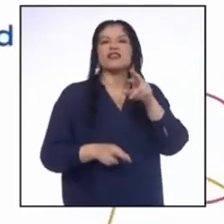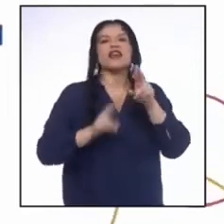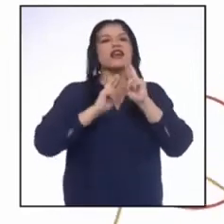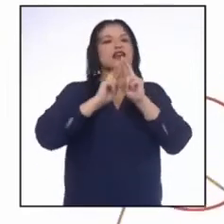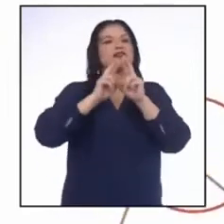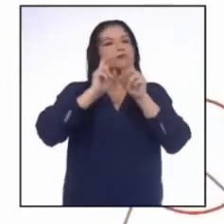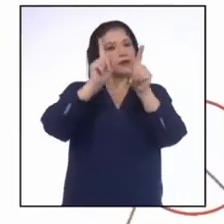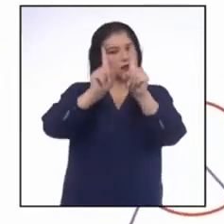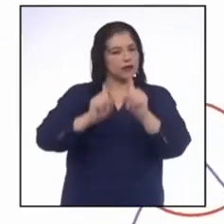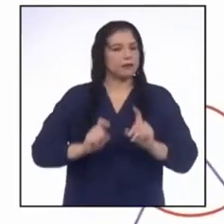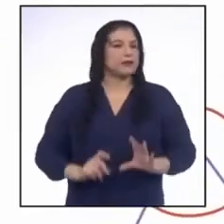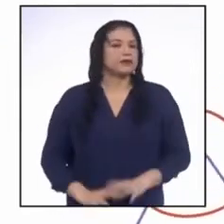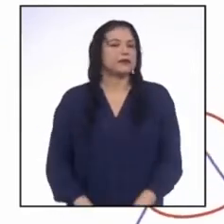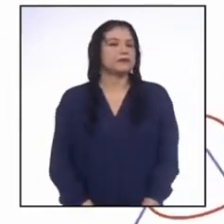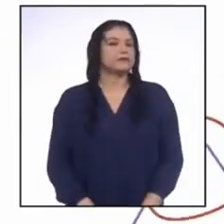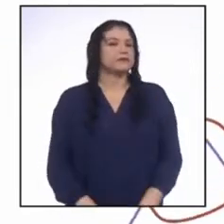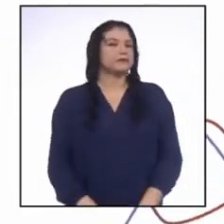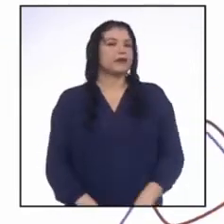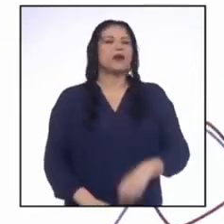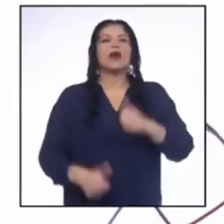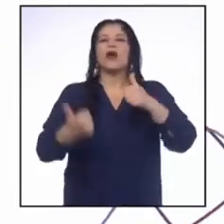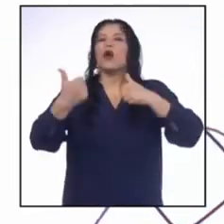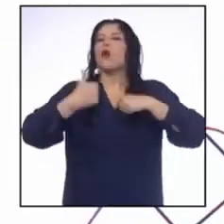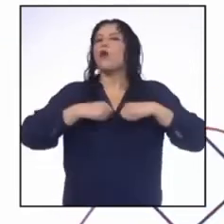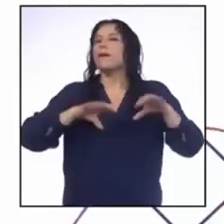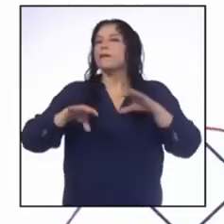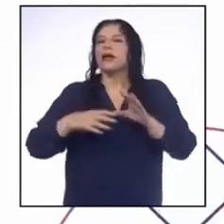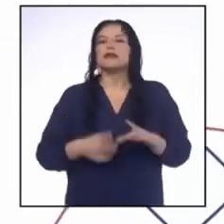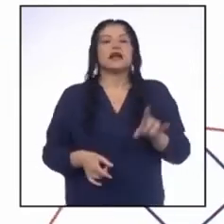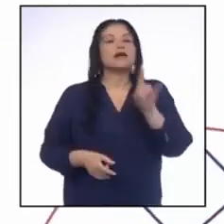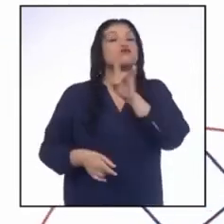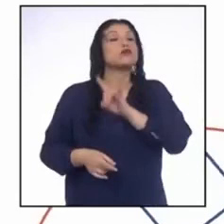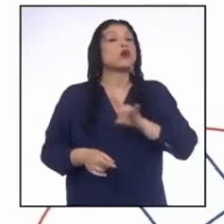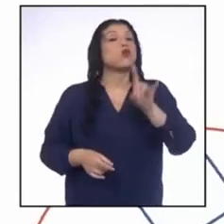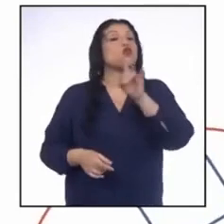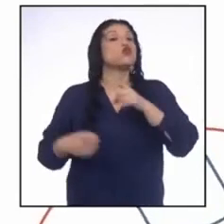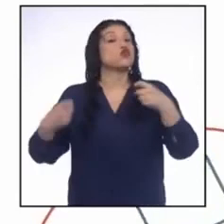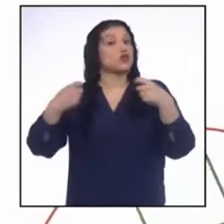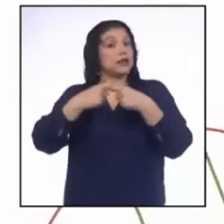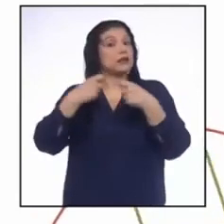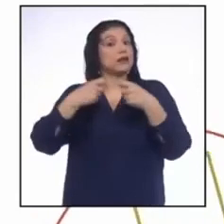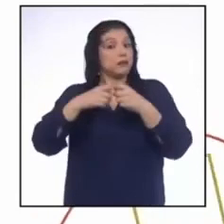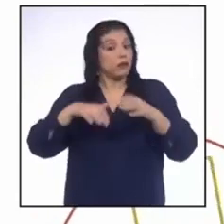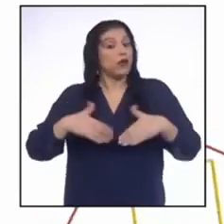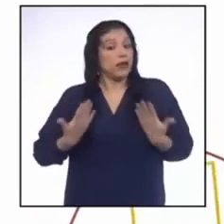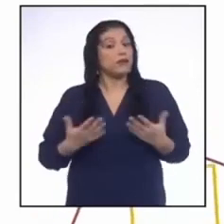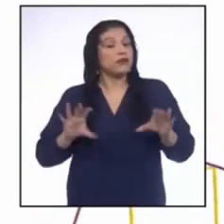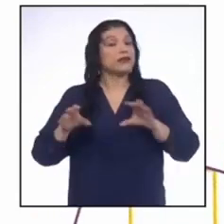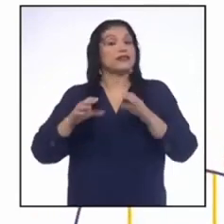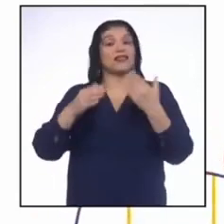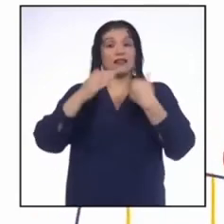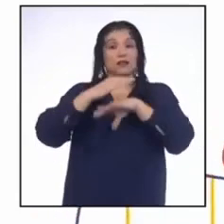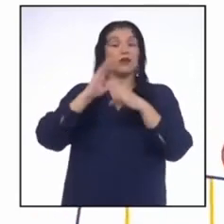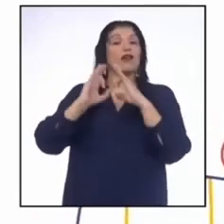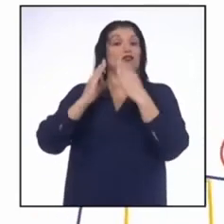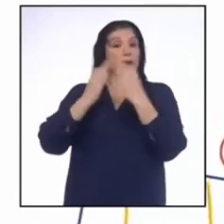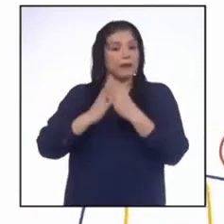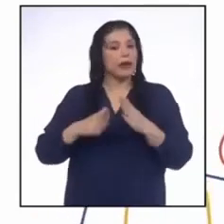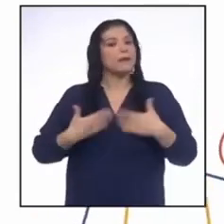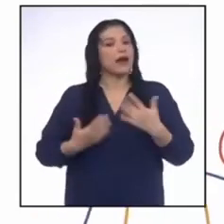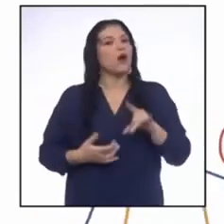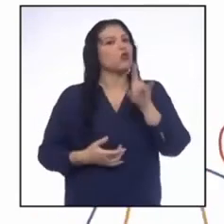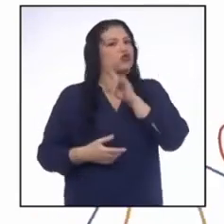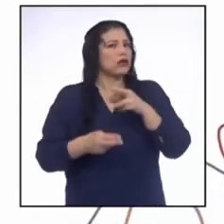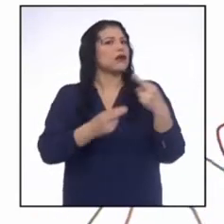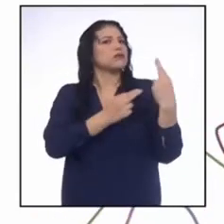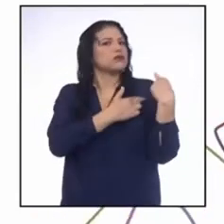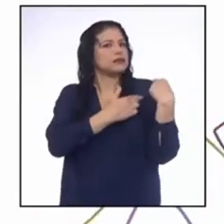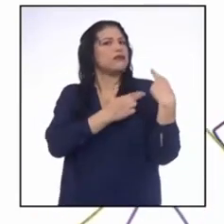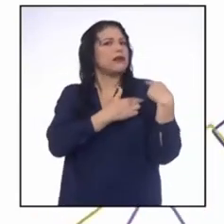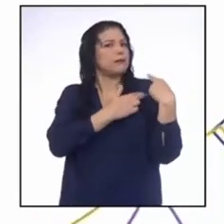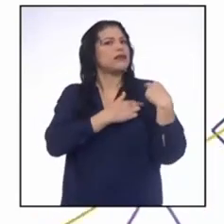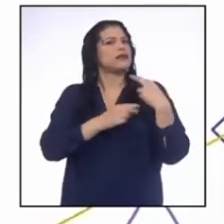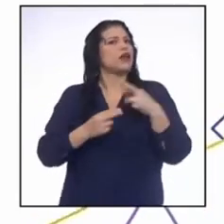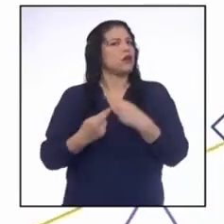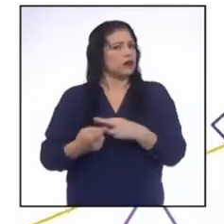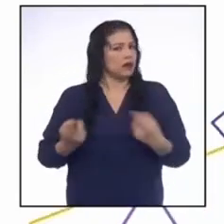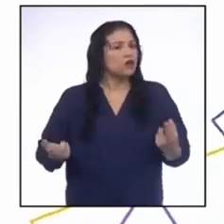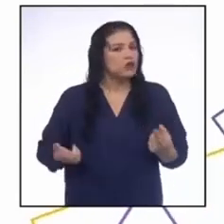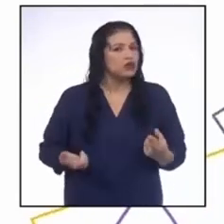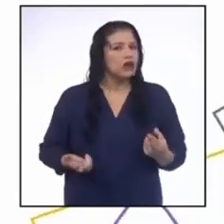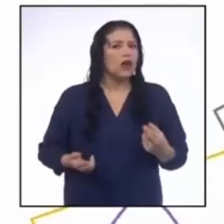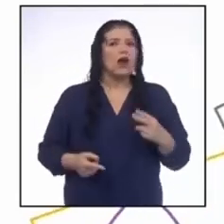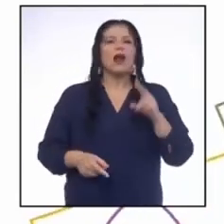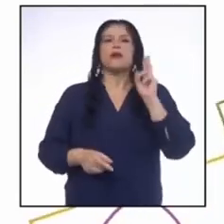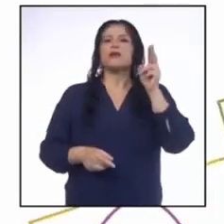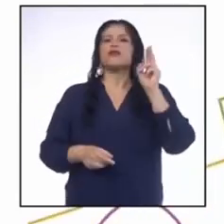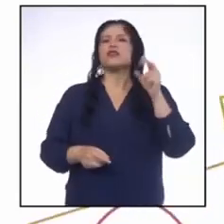siguiente pregunta. ¿Qué prácticas de consumo de electricidad podemos usar en familia para hacer buen uso de nuestros recursos? La